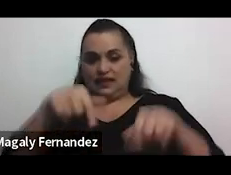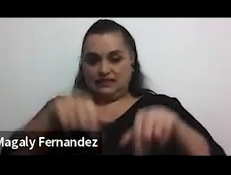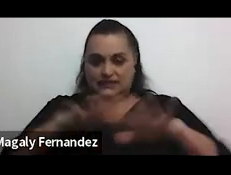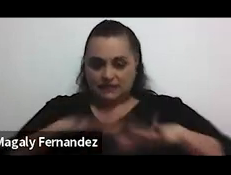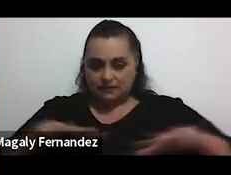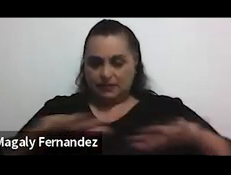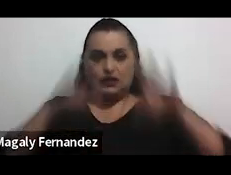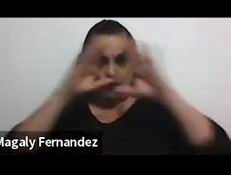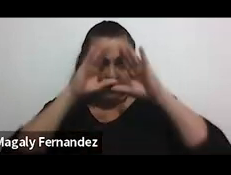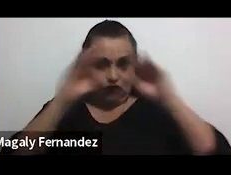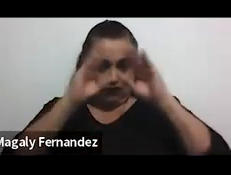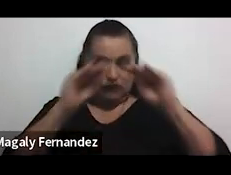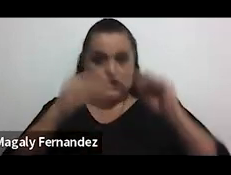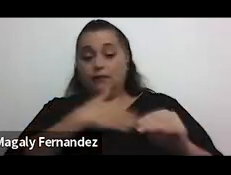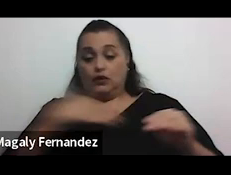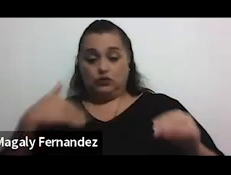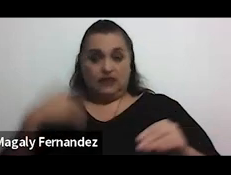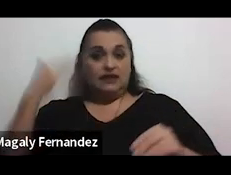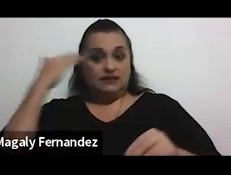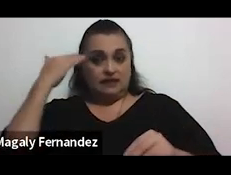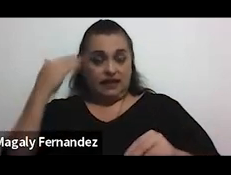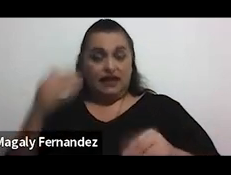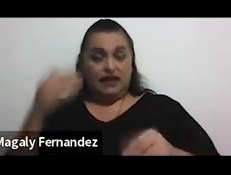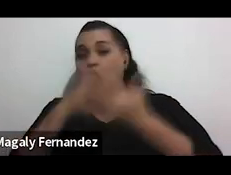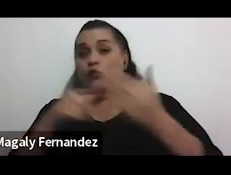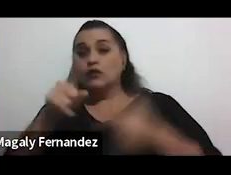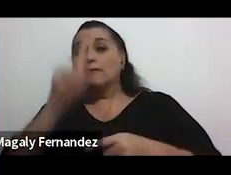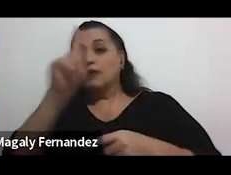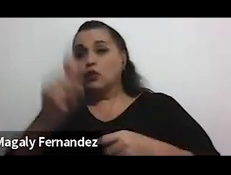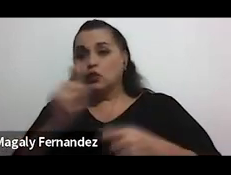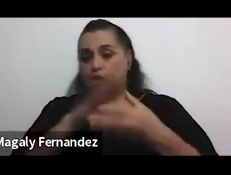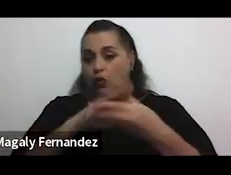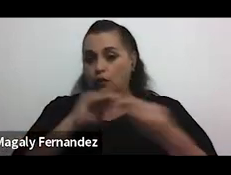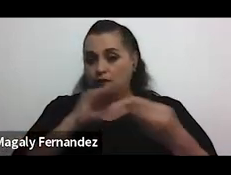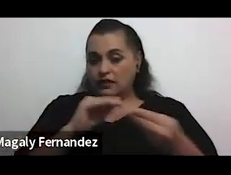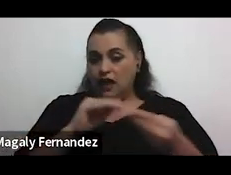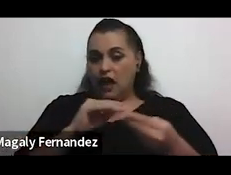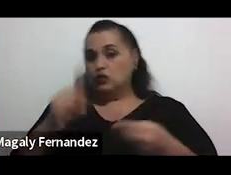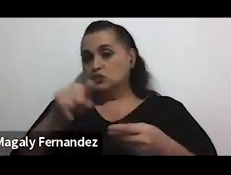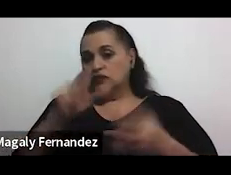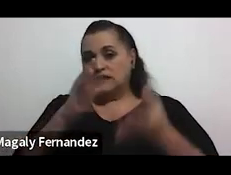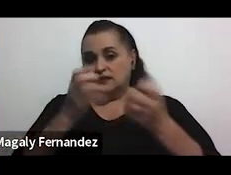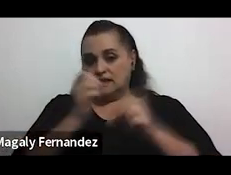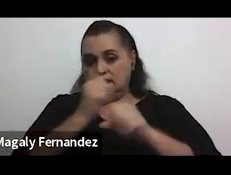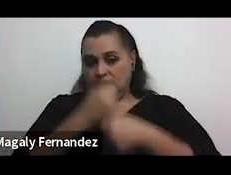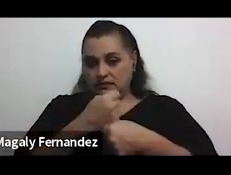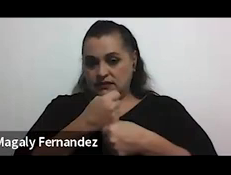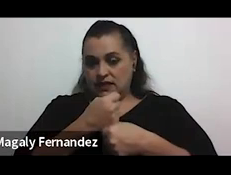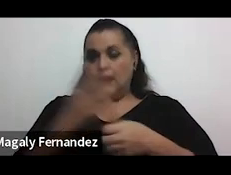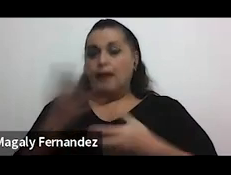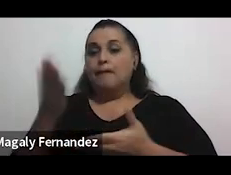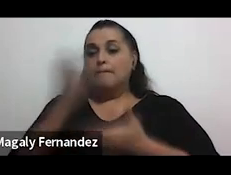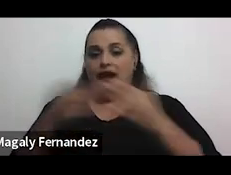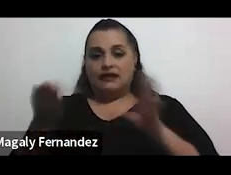y me gustaría también saber si hay alguna pregunta comentario que quisieran hacer como parte del